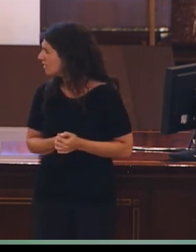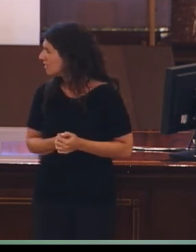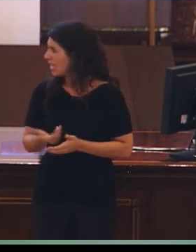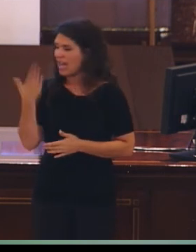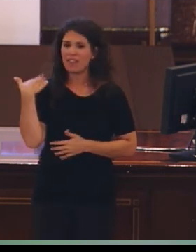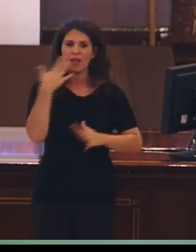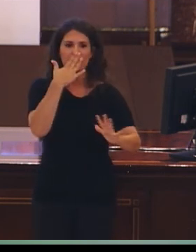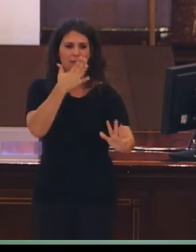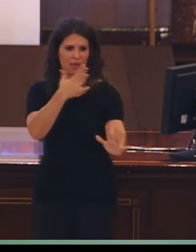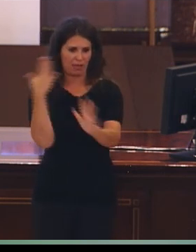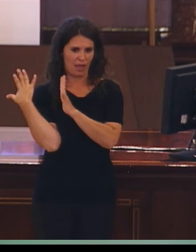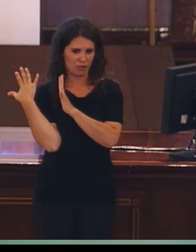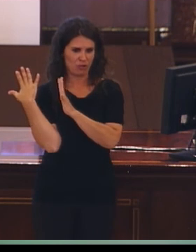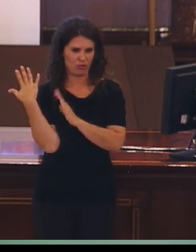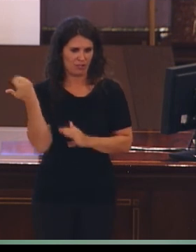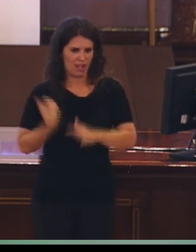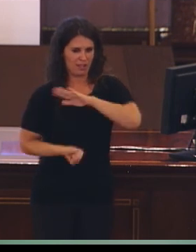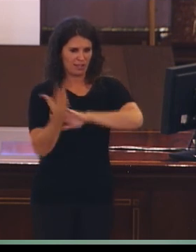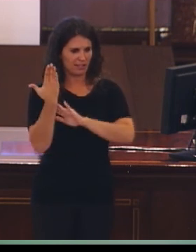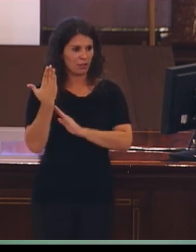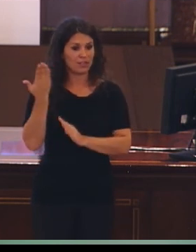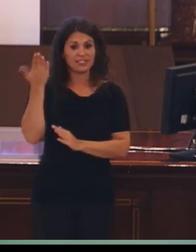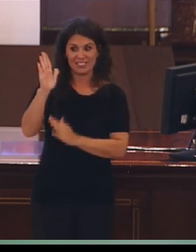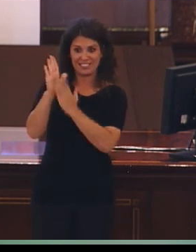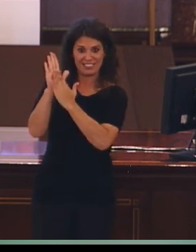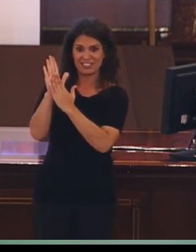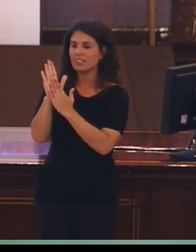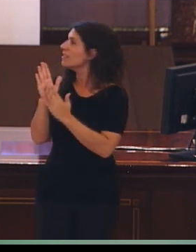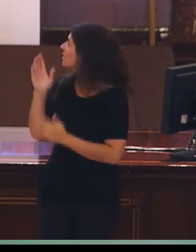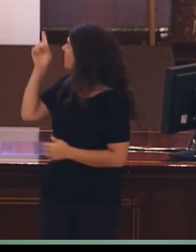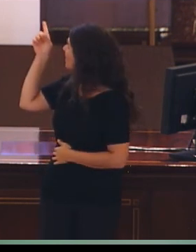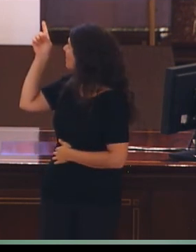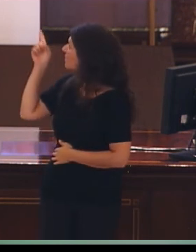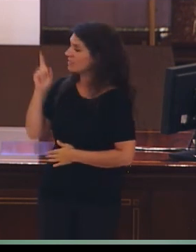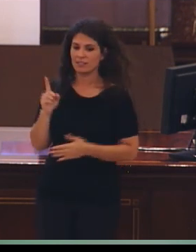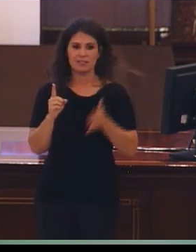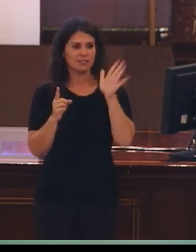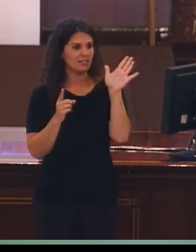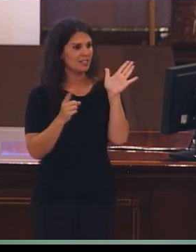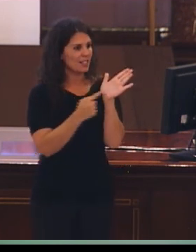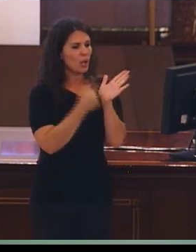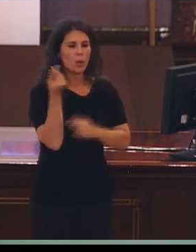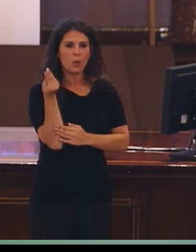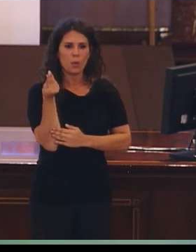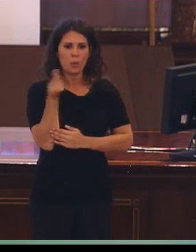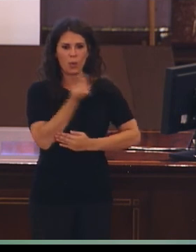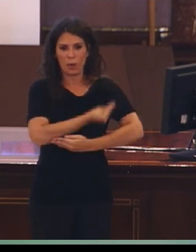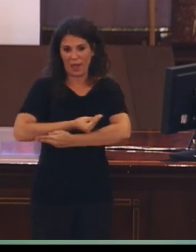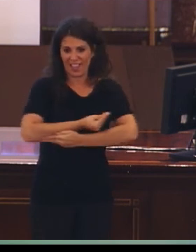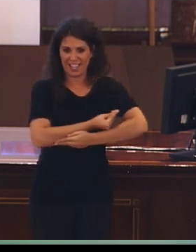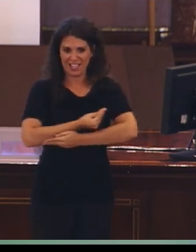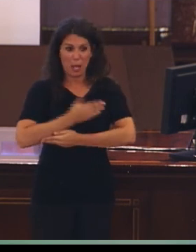10 años. En la portada apareció una mano de una persona recién nacida, que era mi hija.